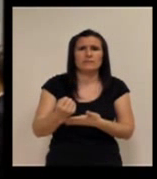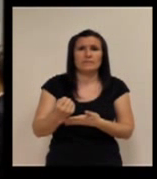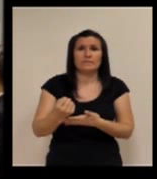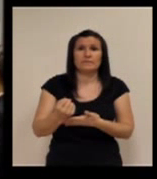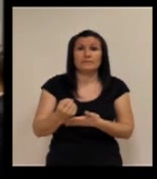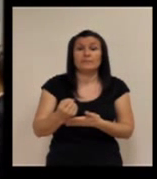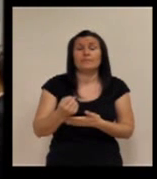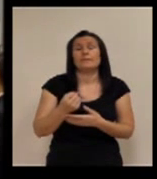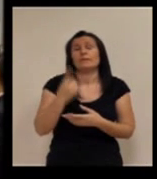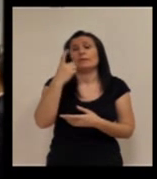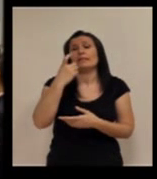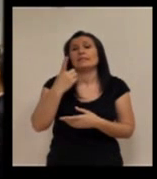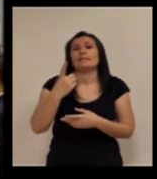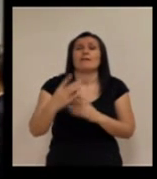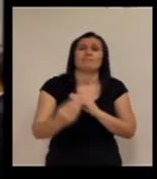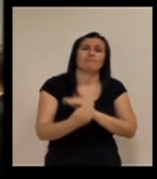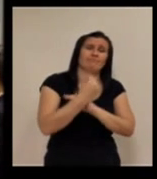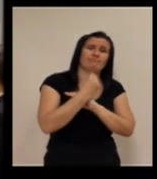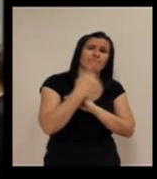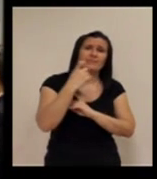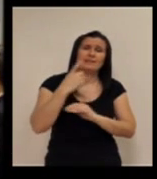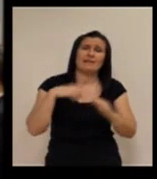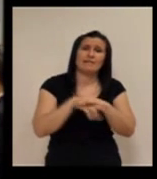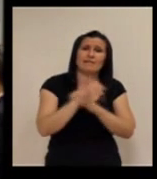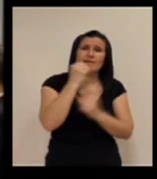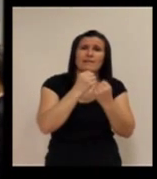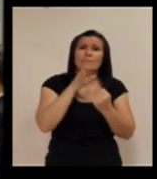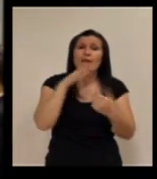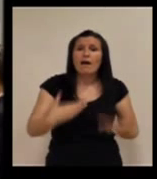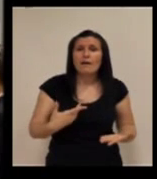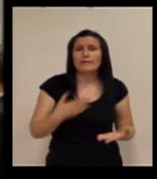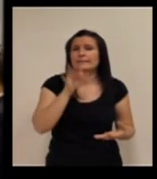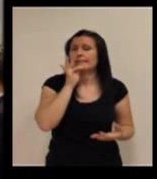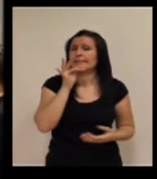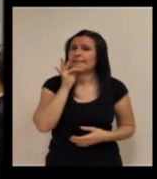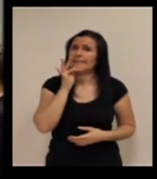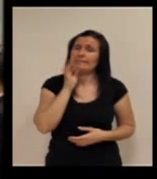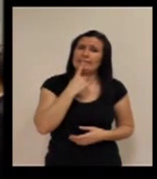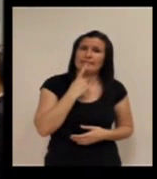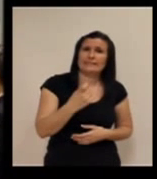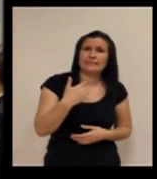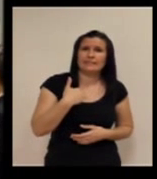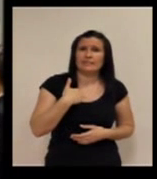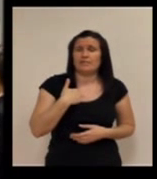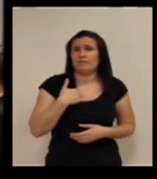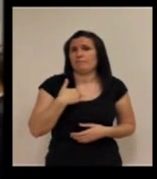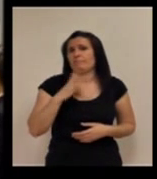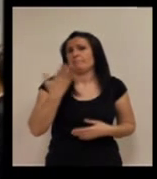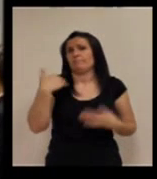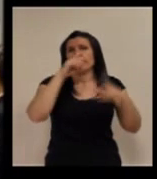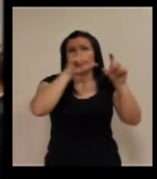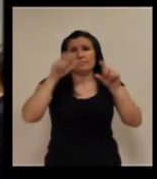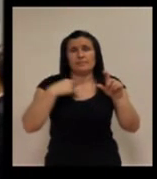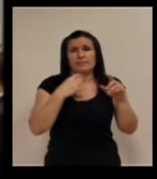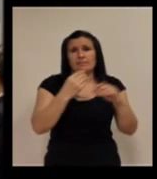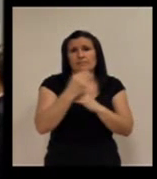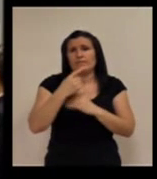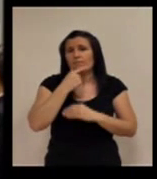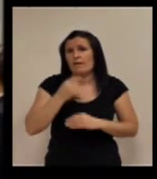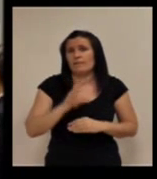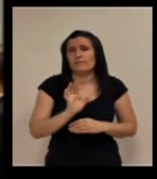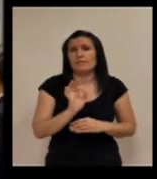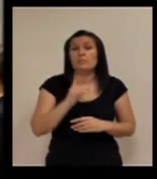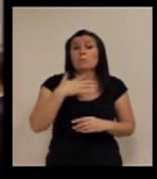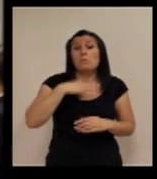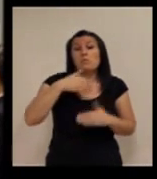que ahora yo creo que no estamos preparados, para eso, ni la administración, ni los prestadores, pero que quizá a